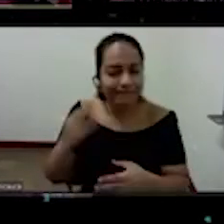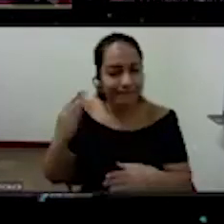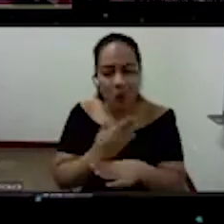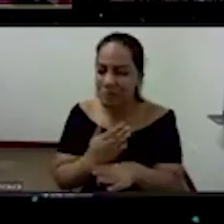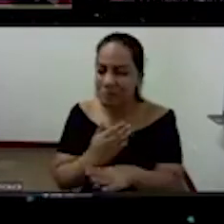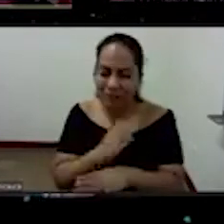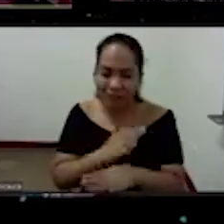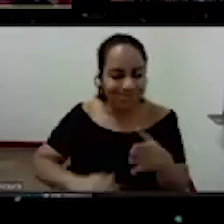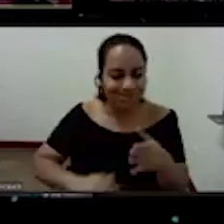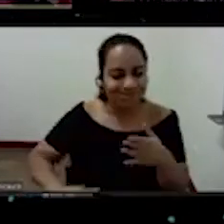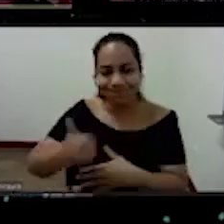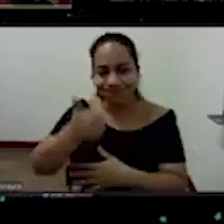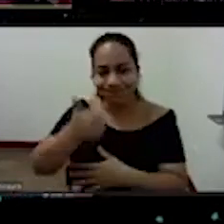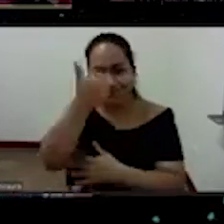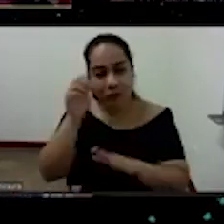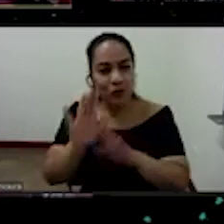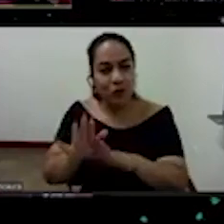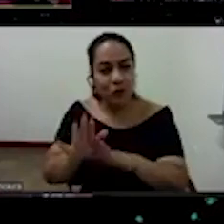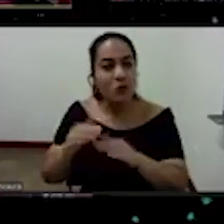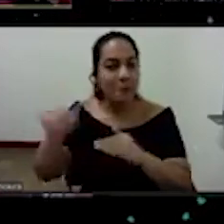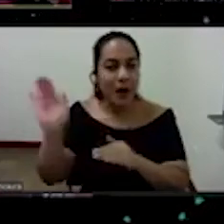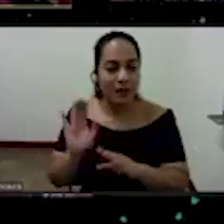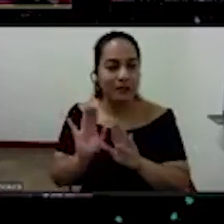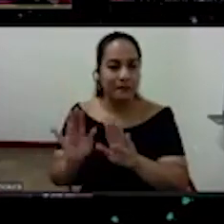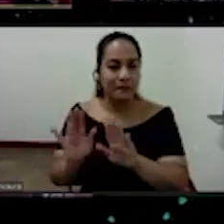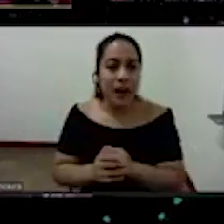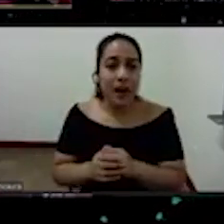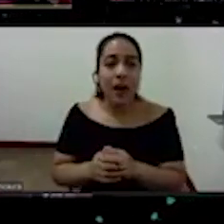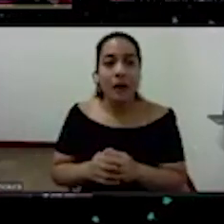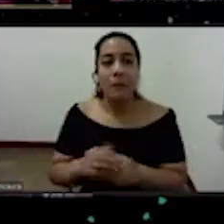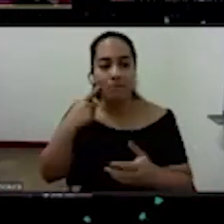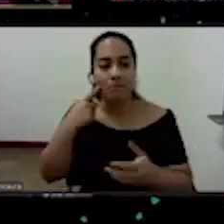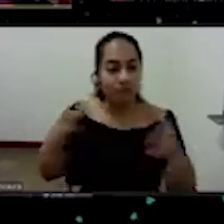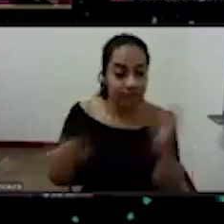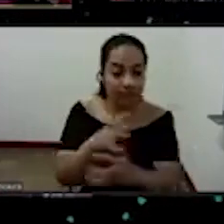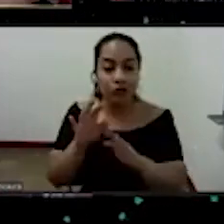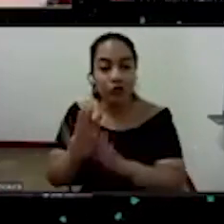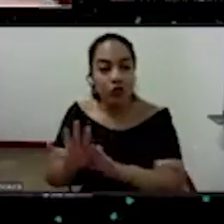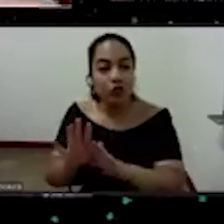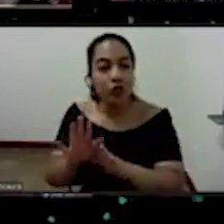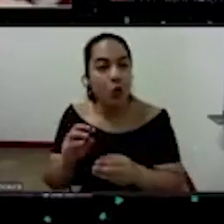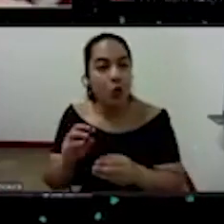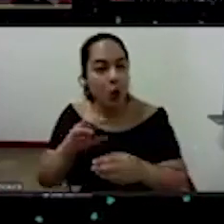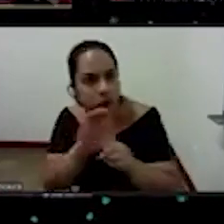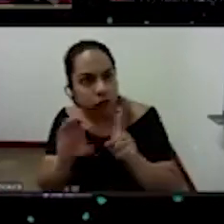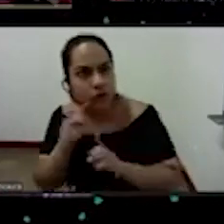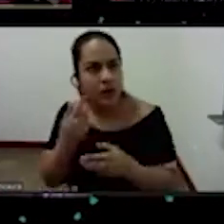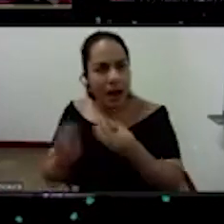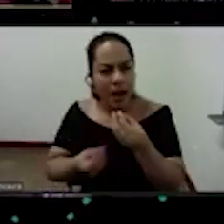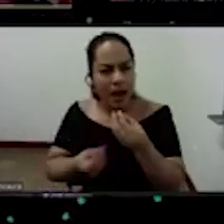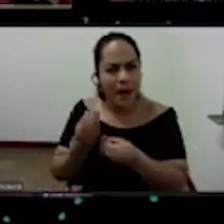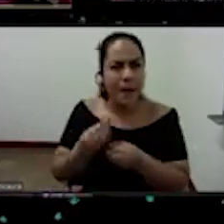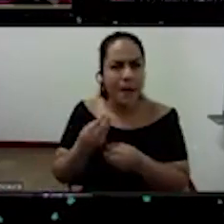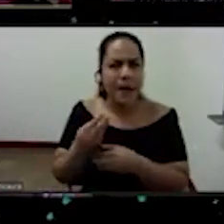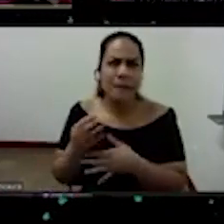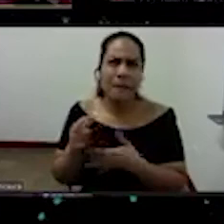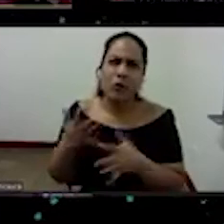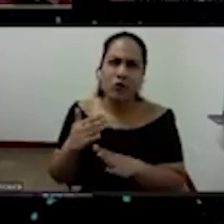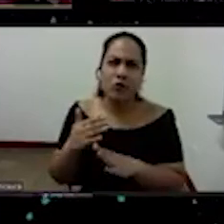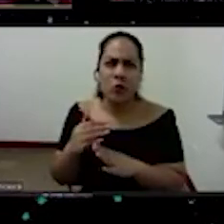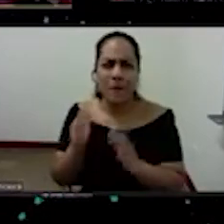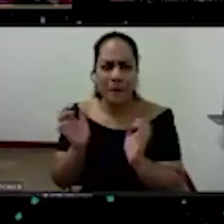hoy las revueltas se están multiplicando en el mundo en otoño de 2019